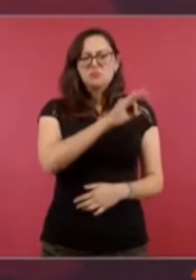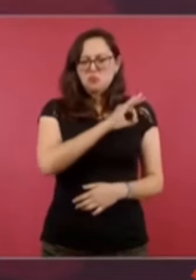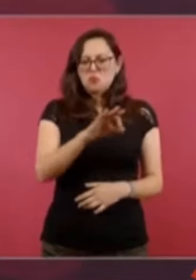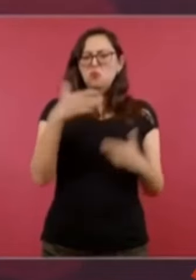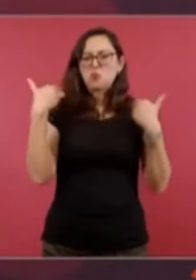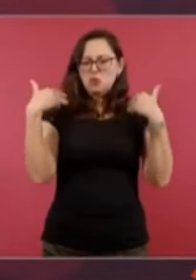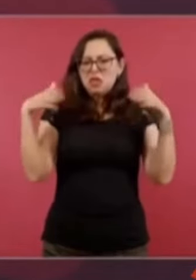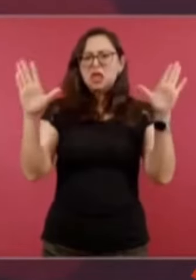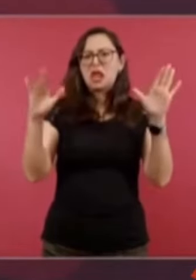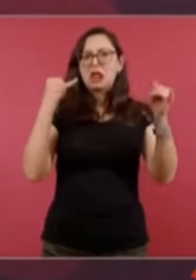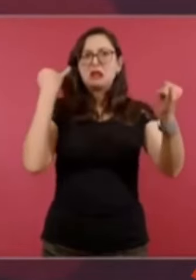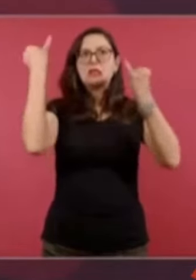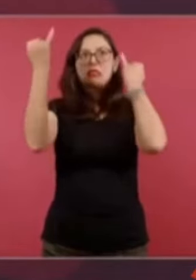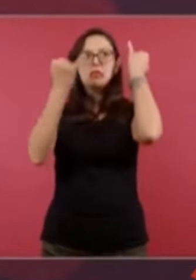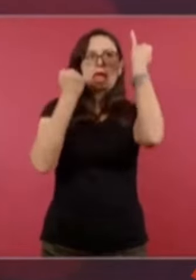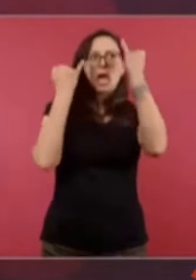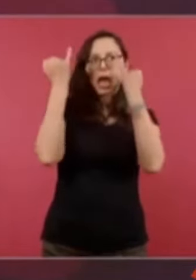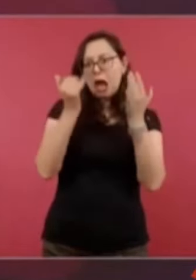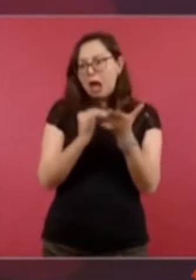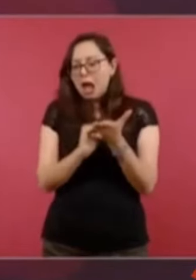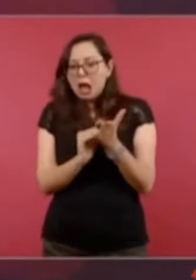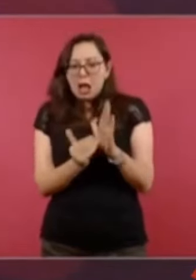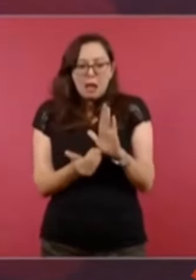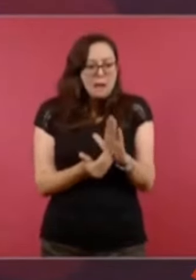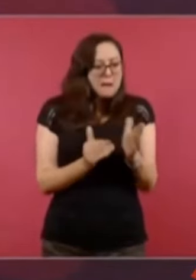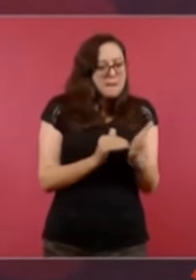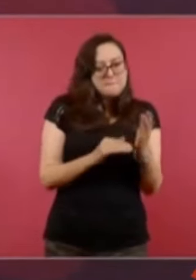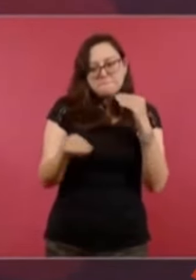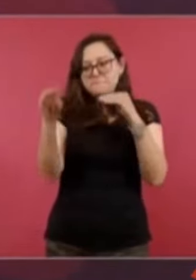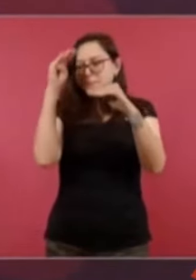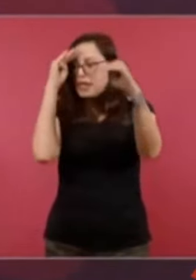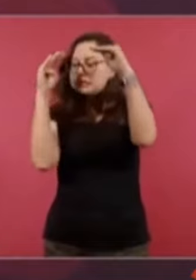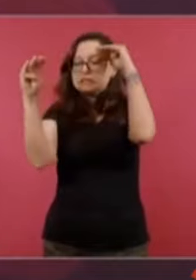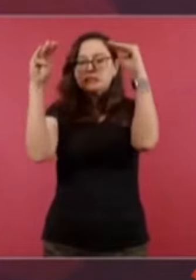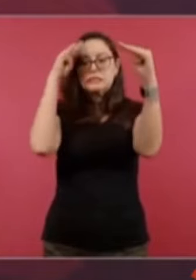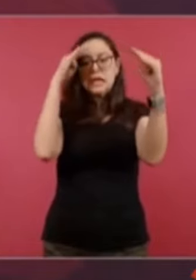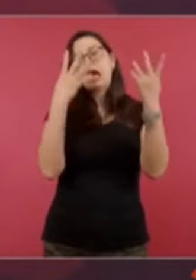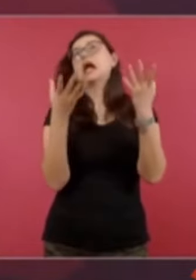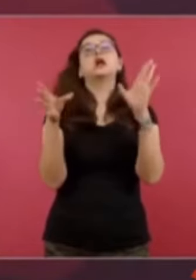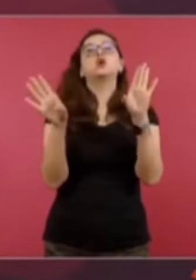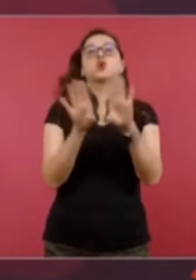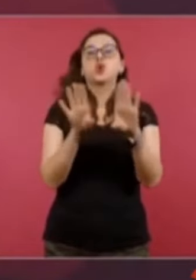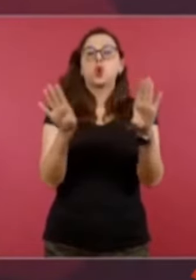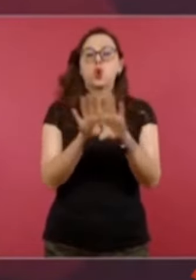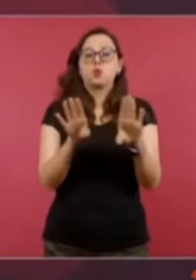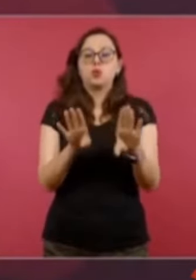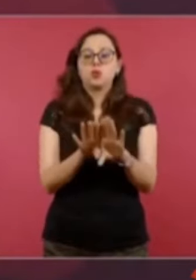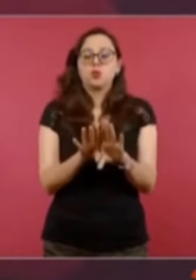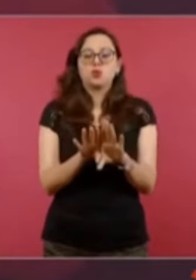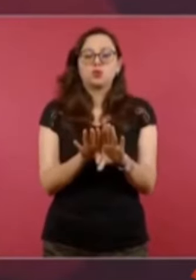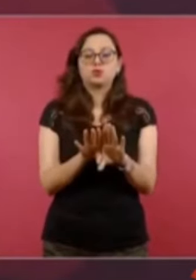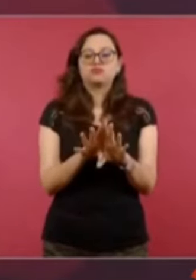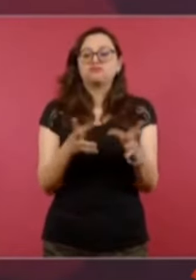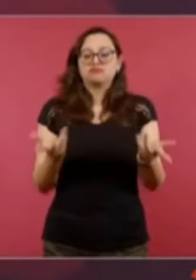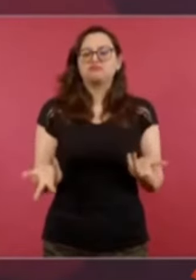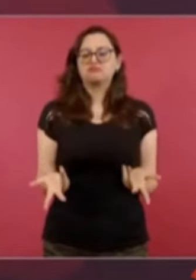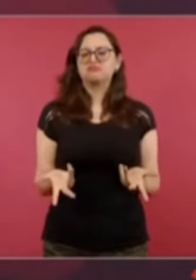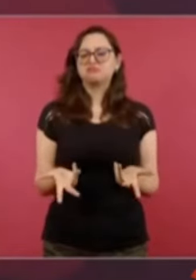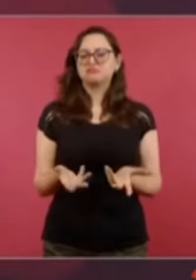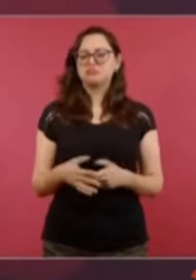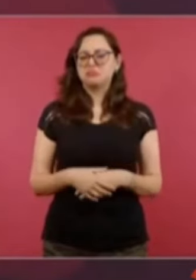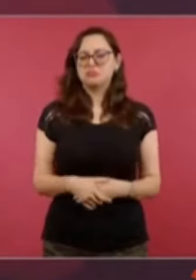los corruptos